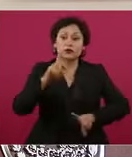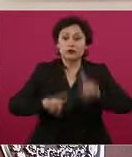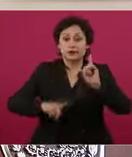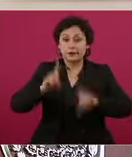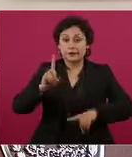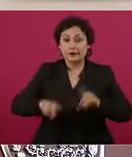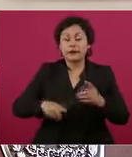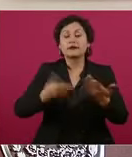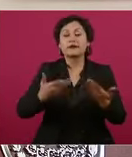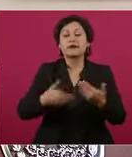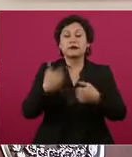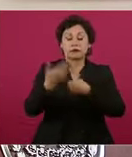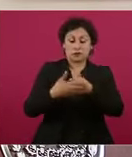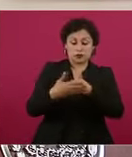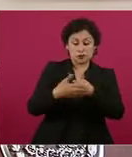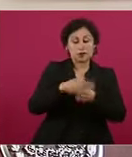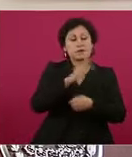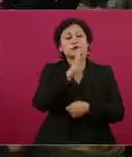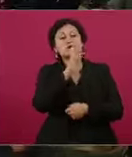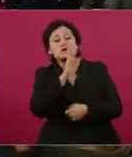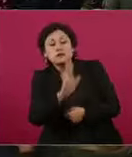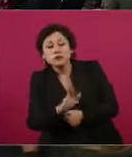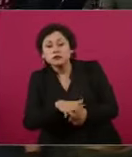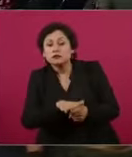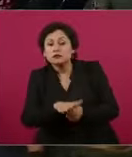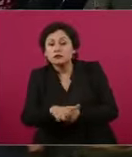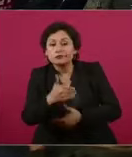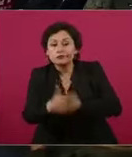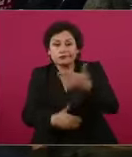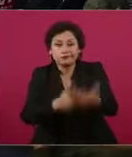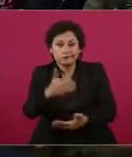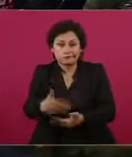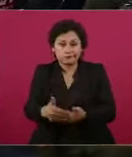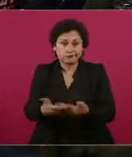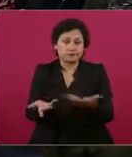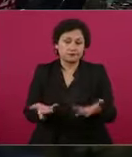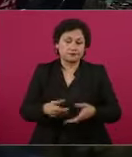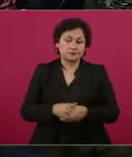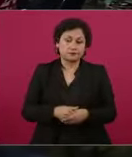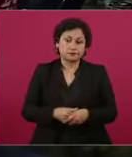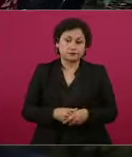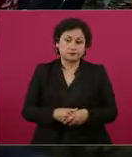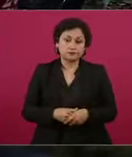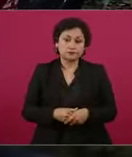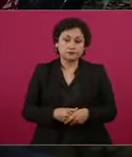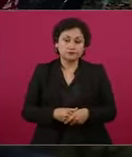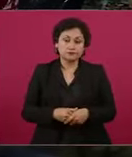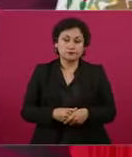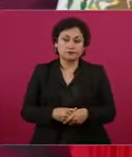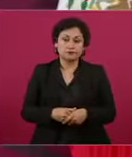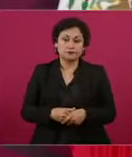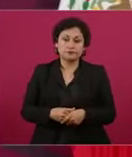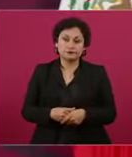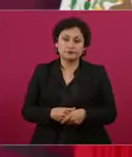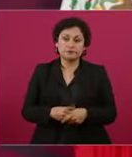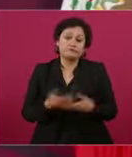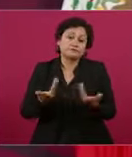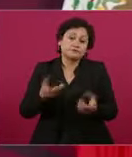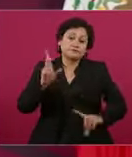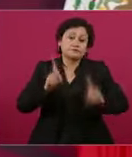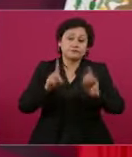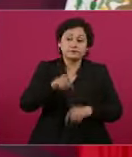del proceso, de cómo decida la gente